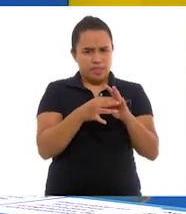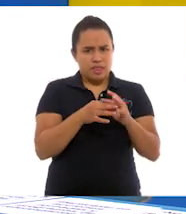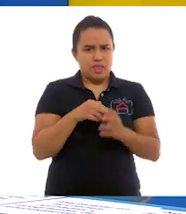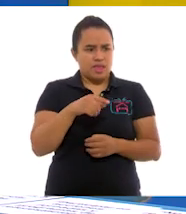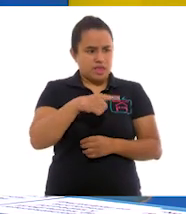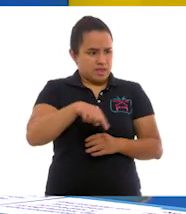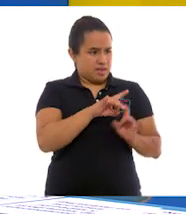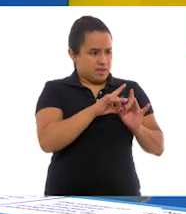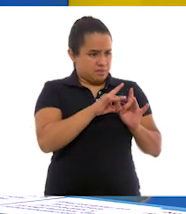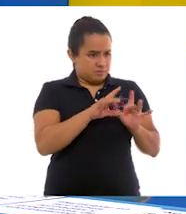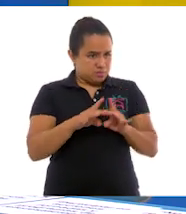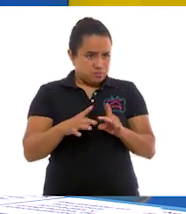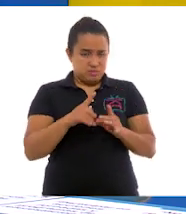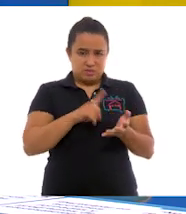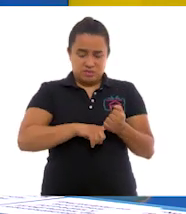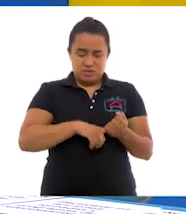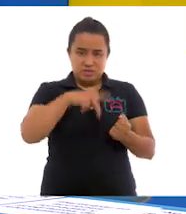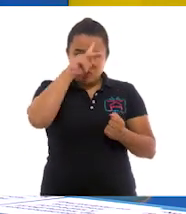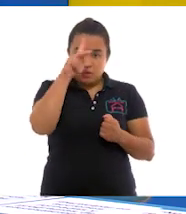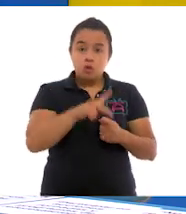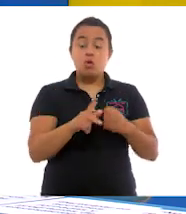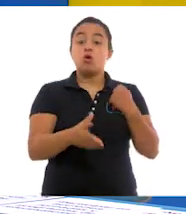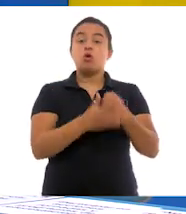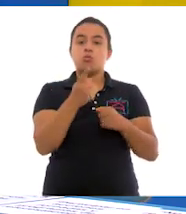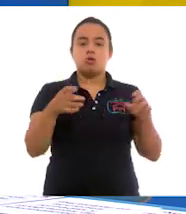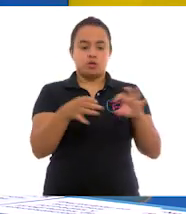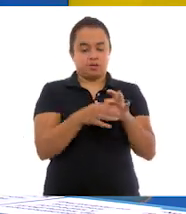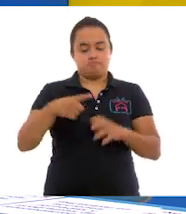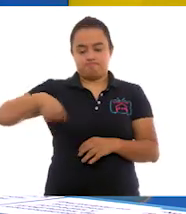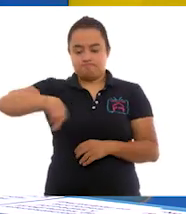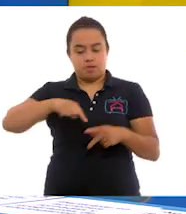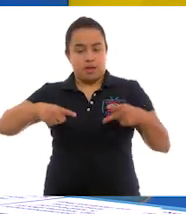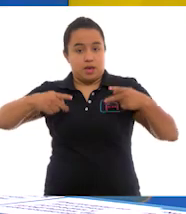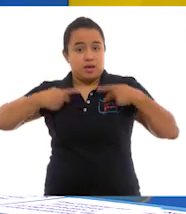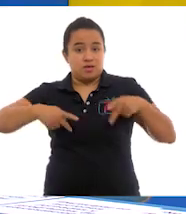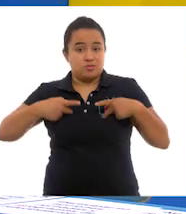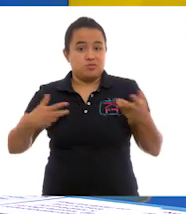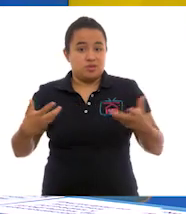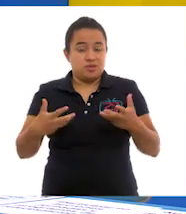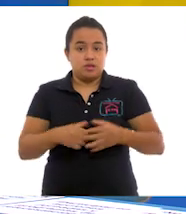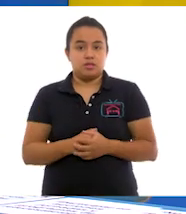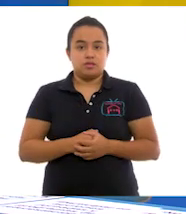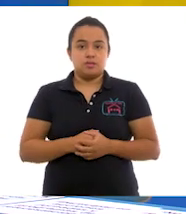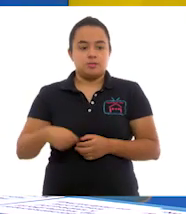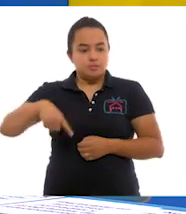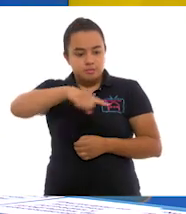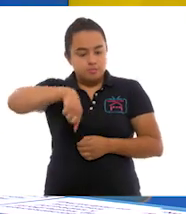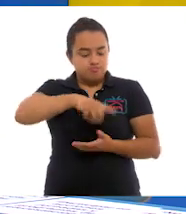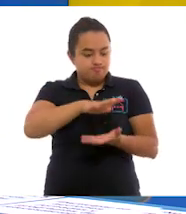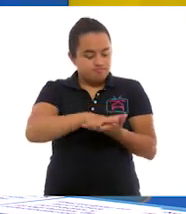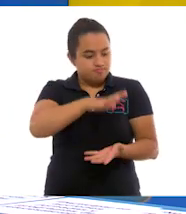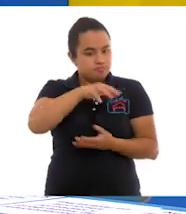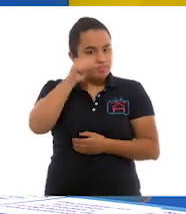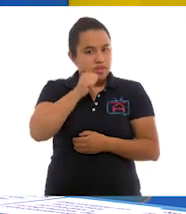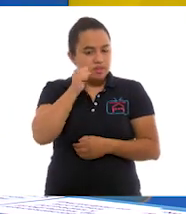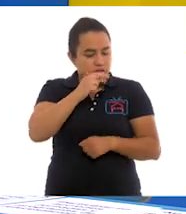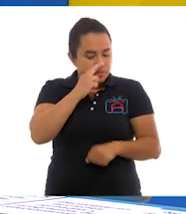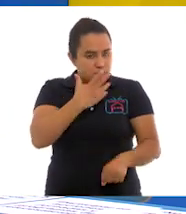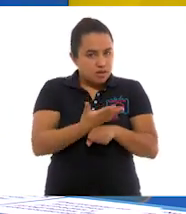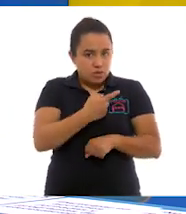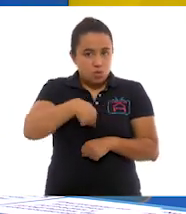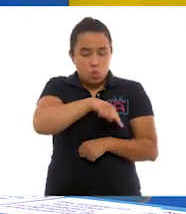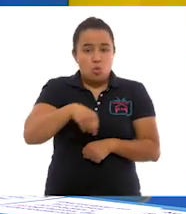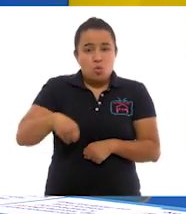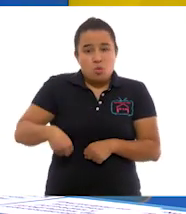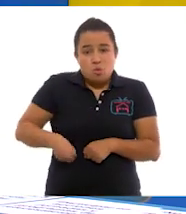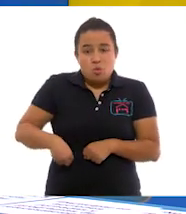de estas causas y consecuencias están ligadas a las actividades humanas. Es decir, somos en gran medida responsables de esto y tal